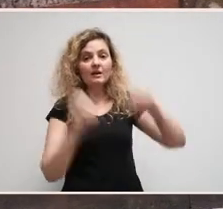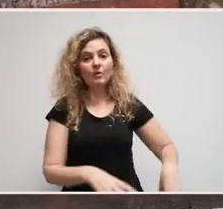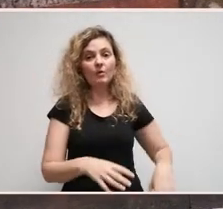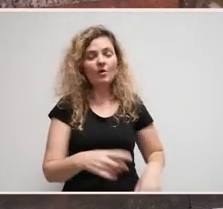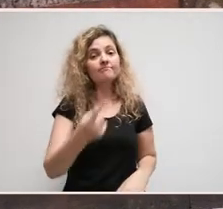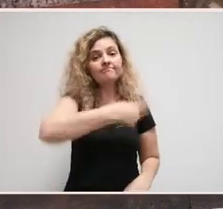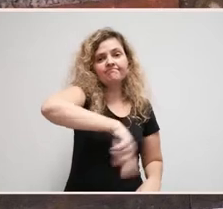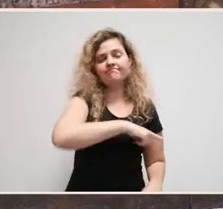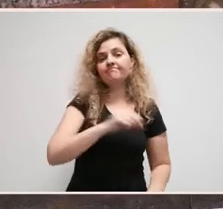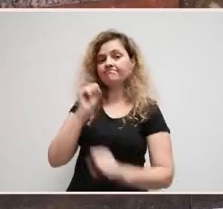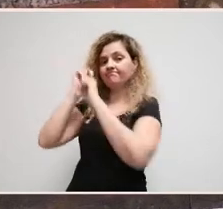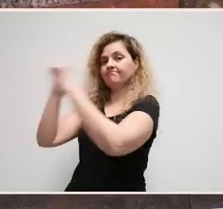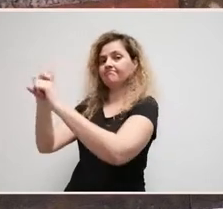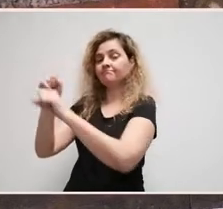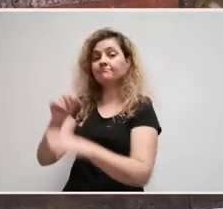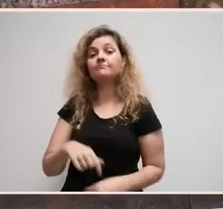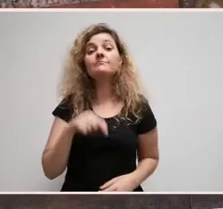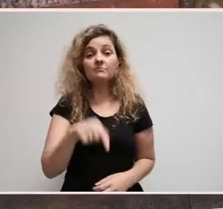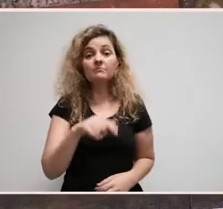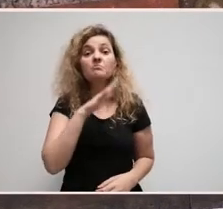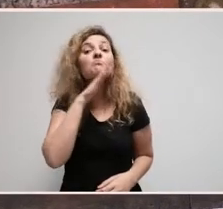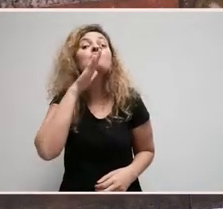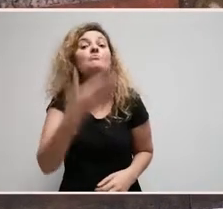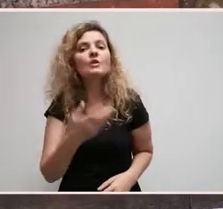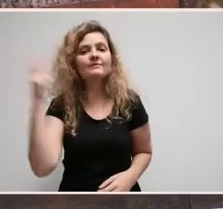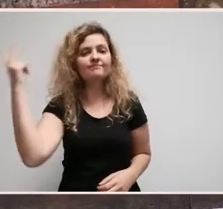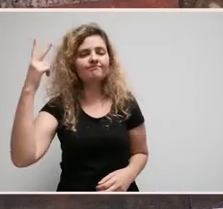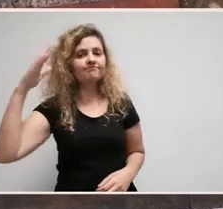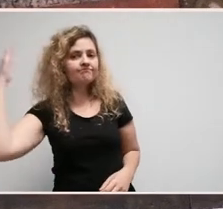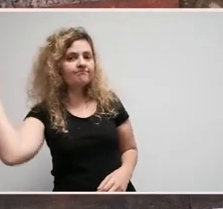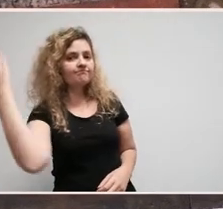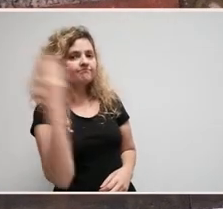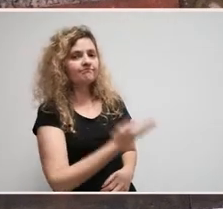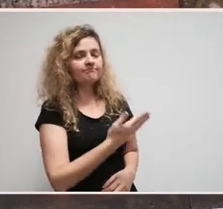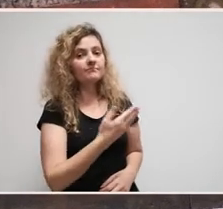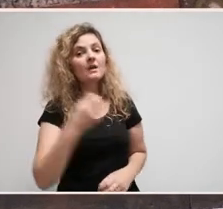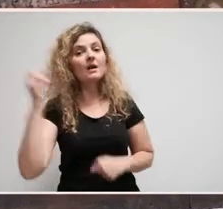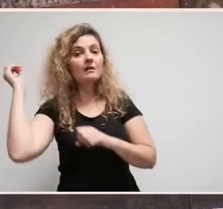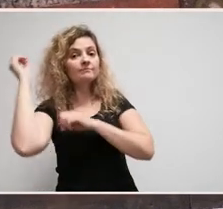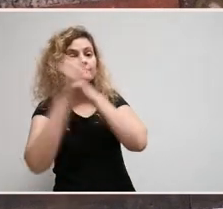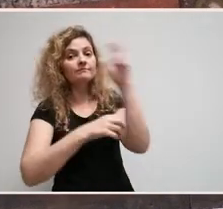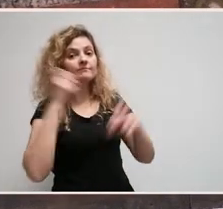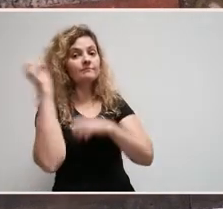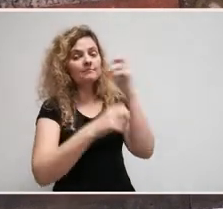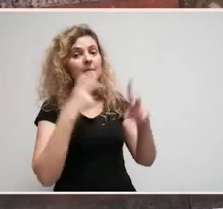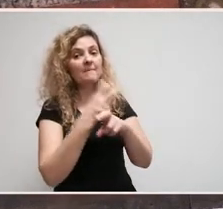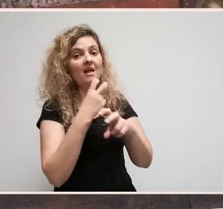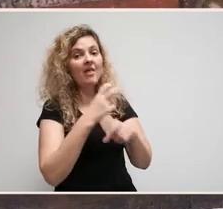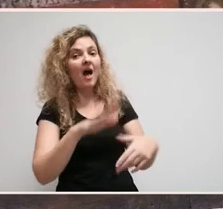ao cal eles opuxeronse. E por este motivo, foron condeados á lapidación.